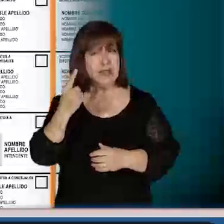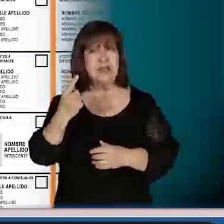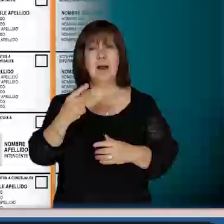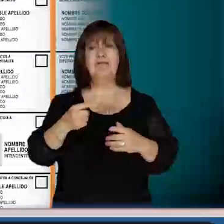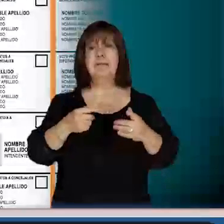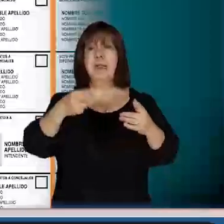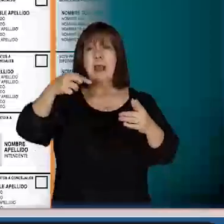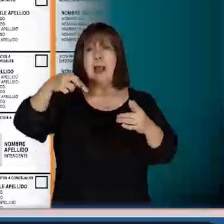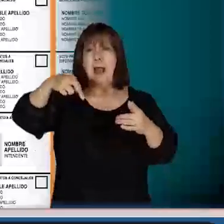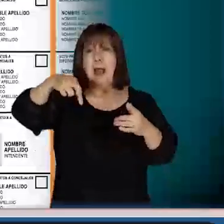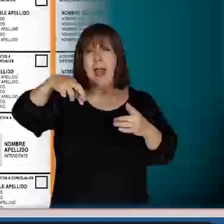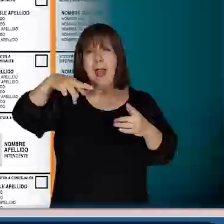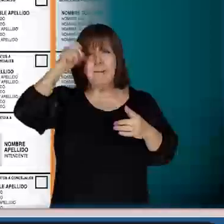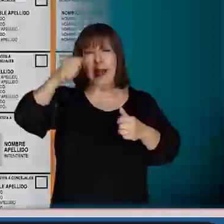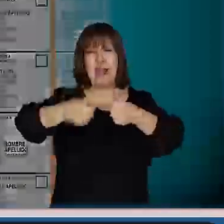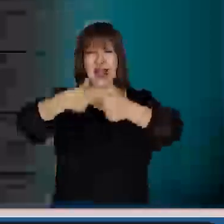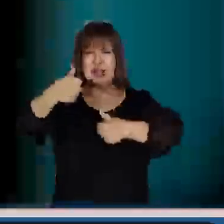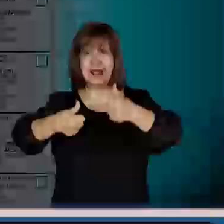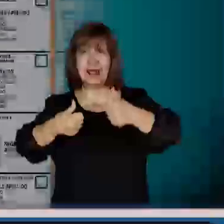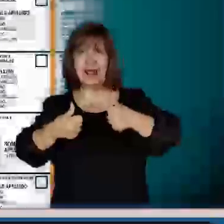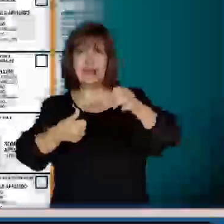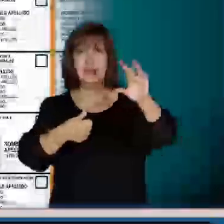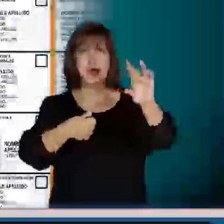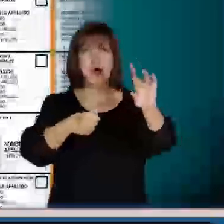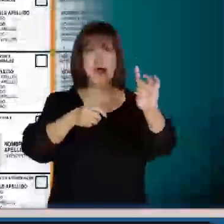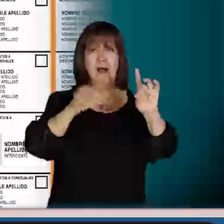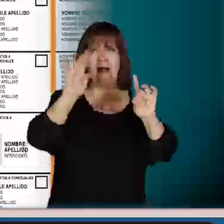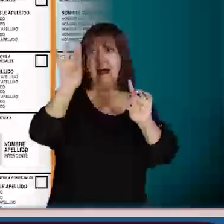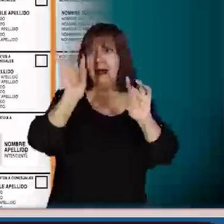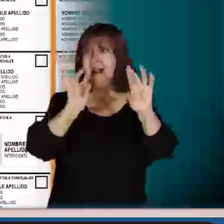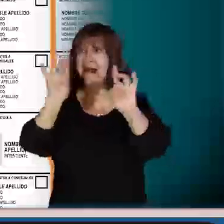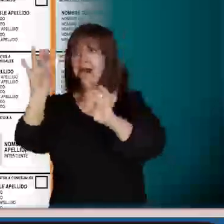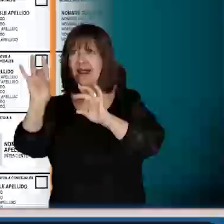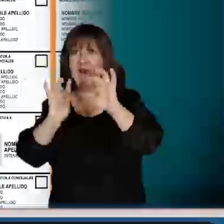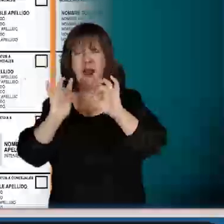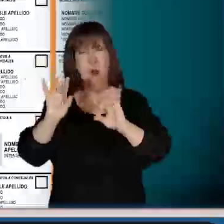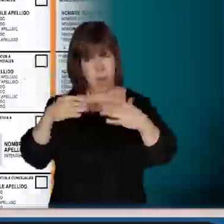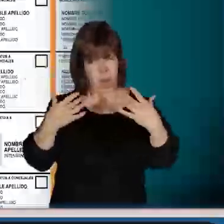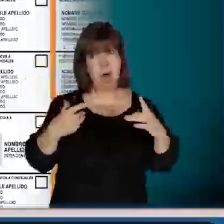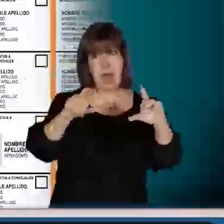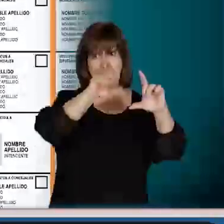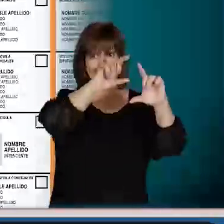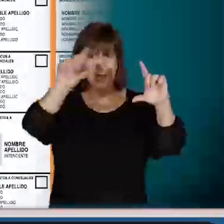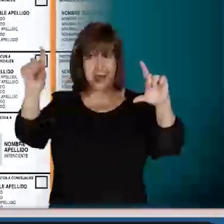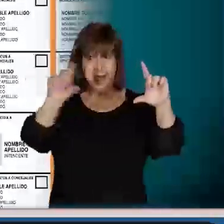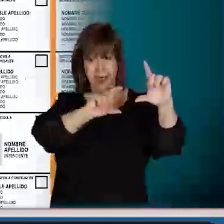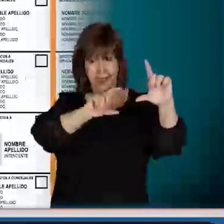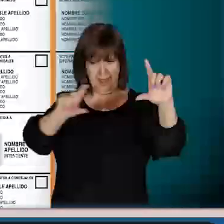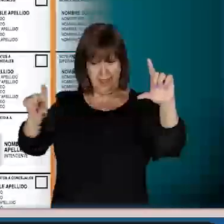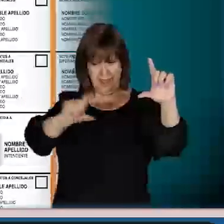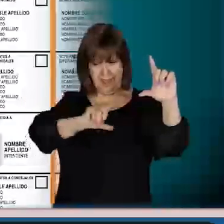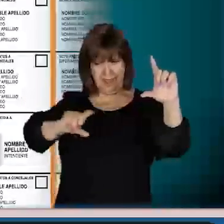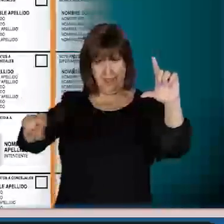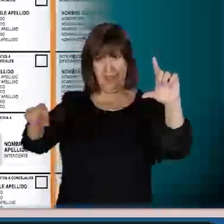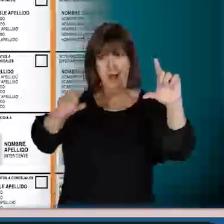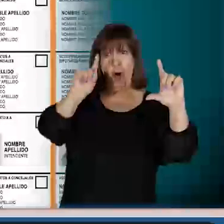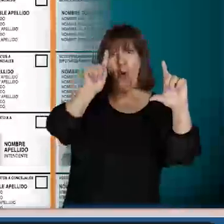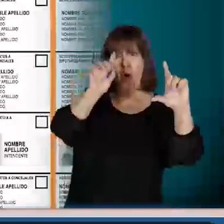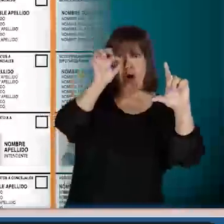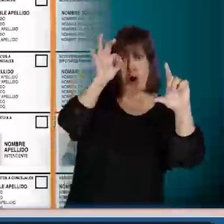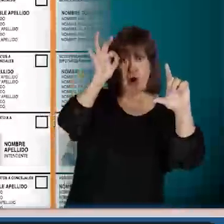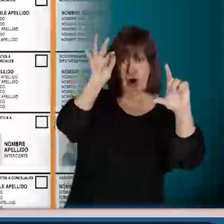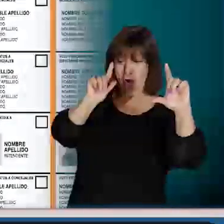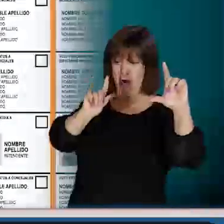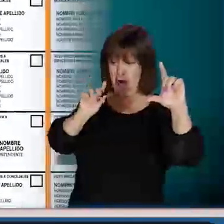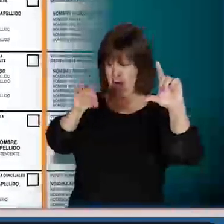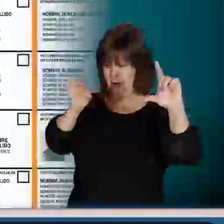precandidatos de los diferentes partidos. Si tu idea es votar precandidatos de diferentes listas o frentes, podés hacerlo por